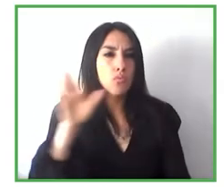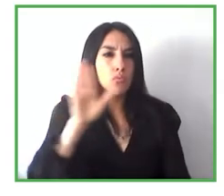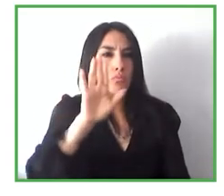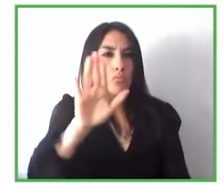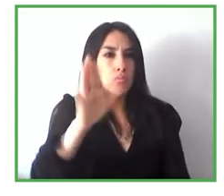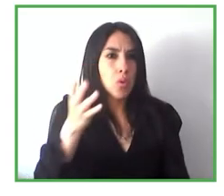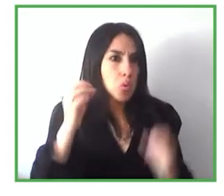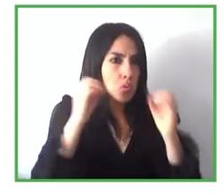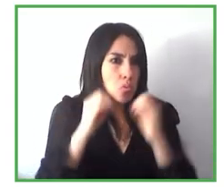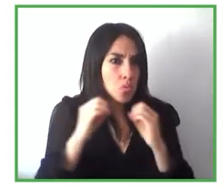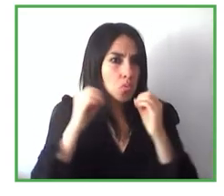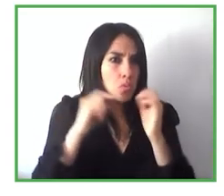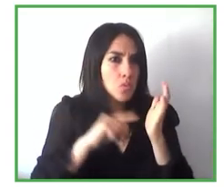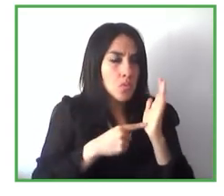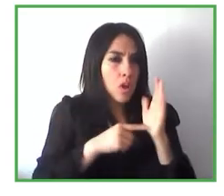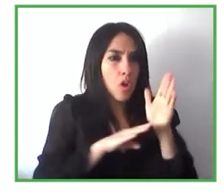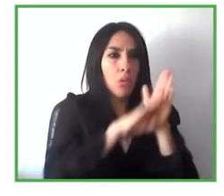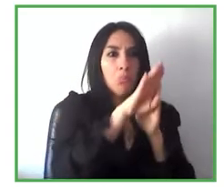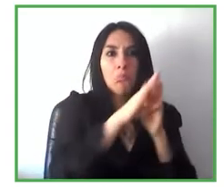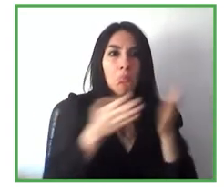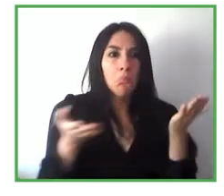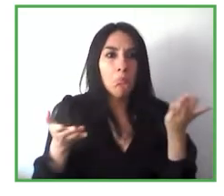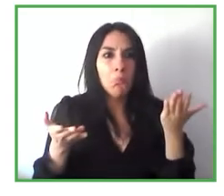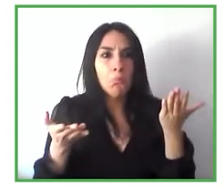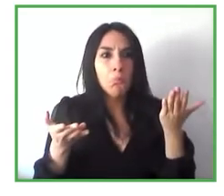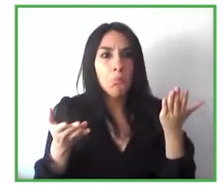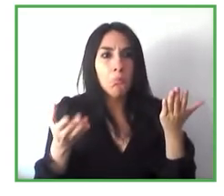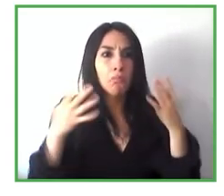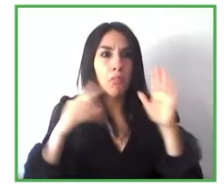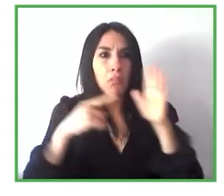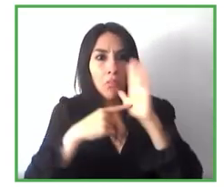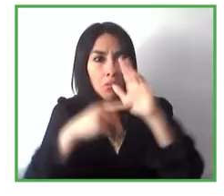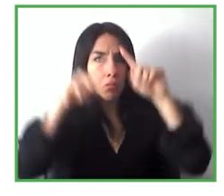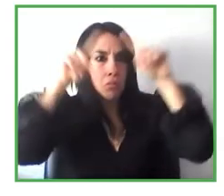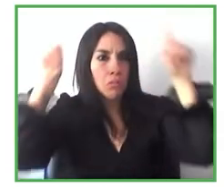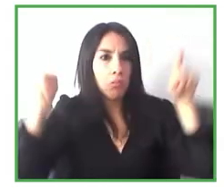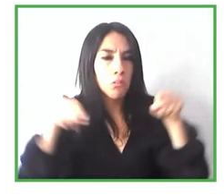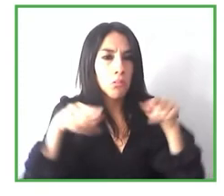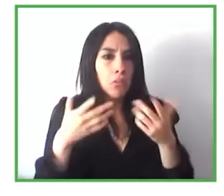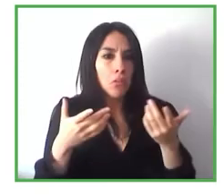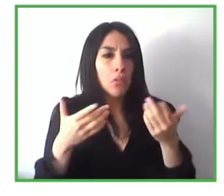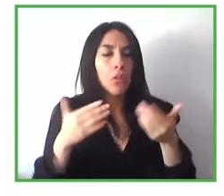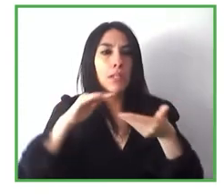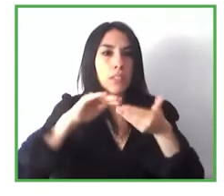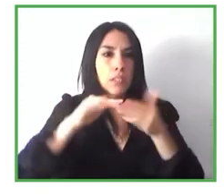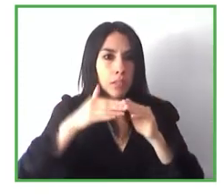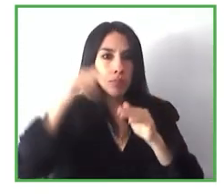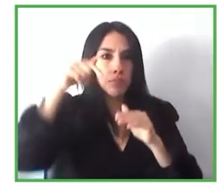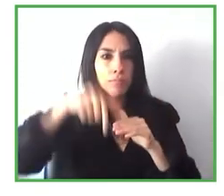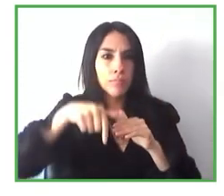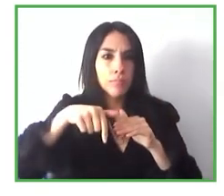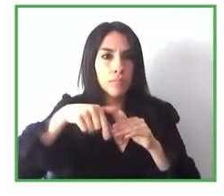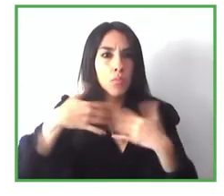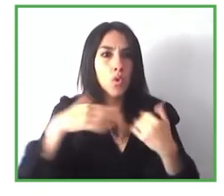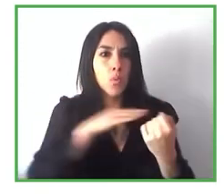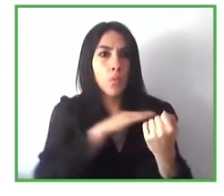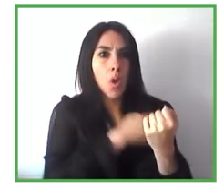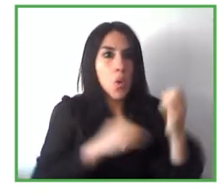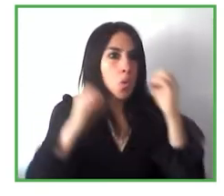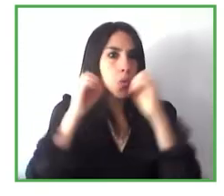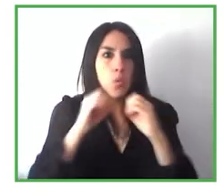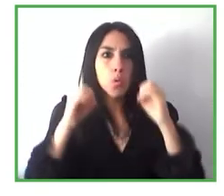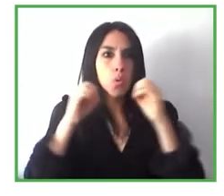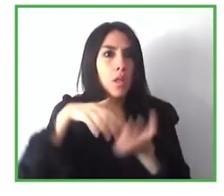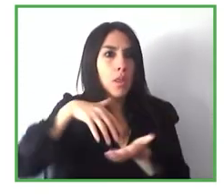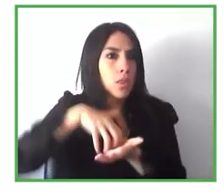robustos los sistemas de transporte público en las ciudades y quizá también en aquellos países en los que quizá no resulte